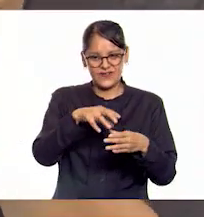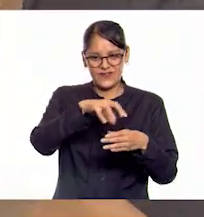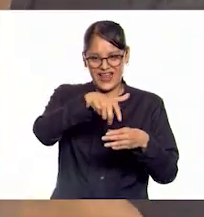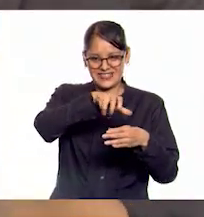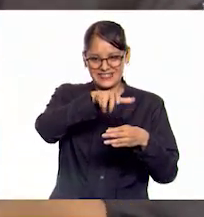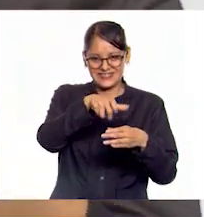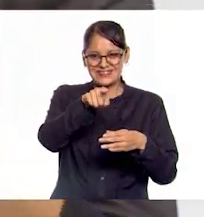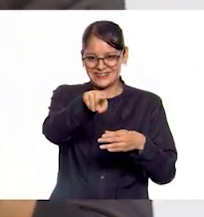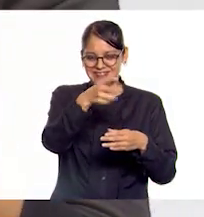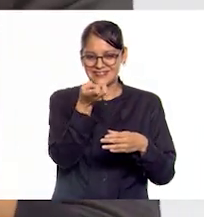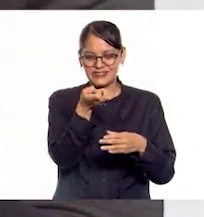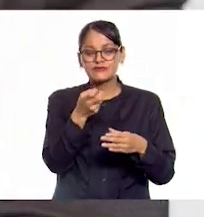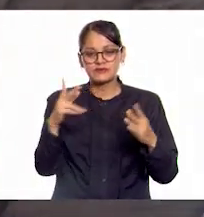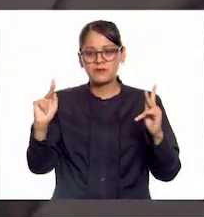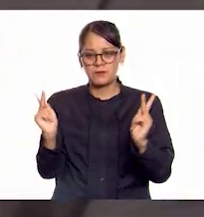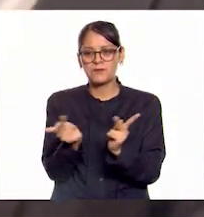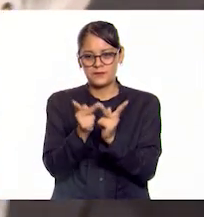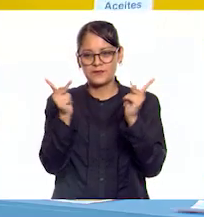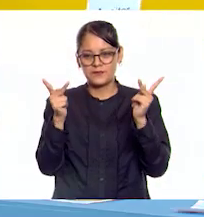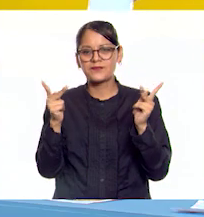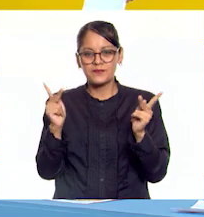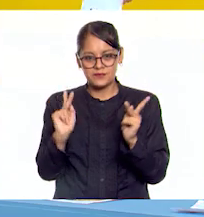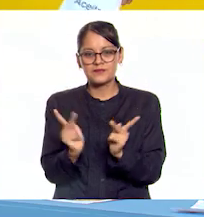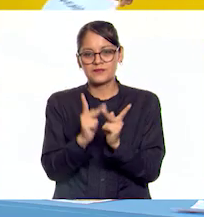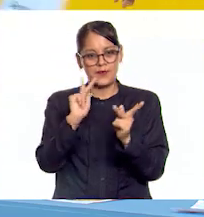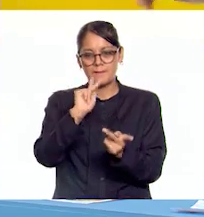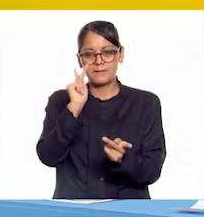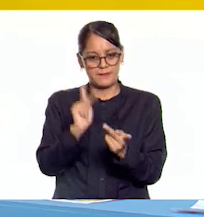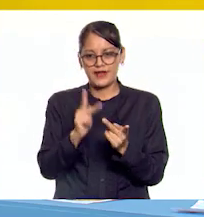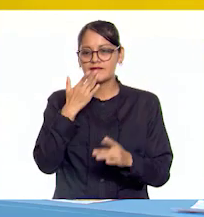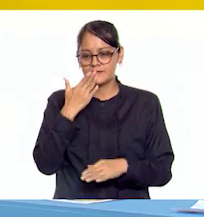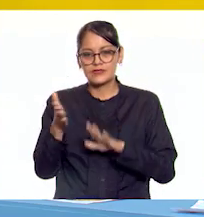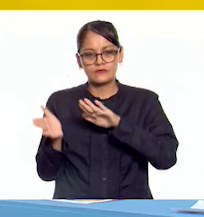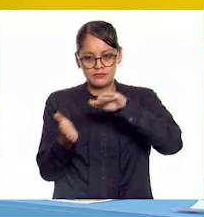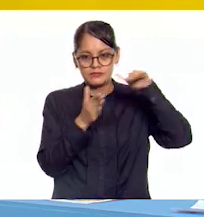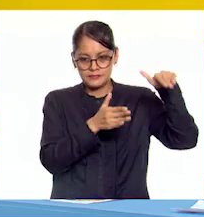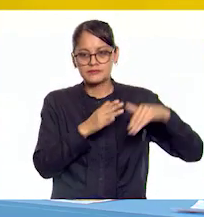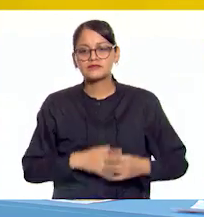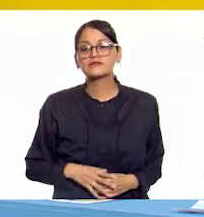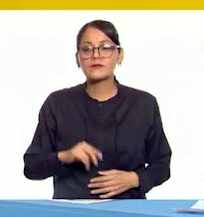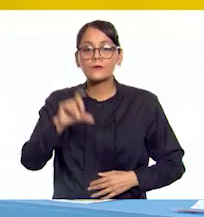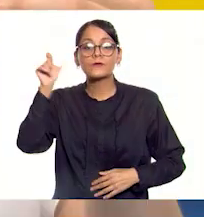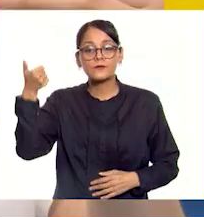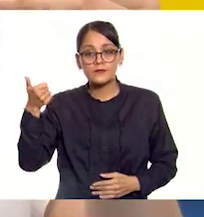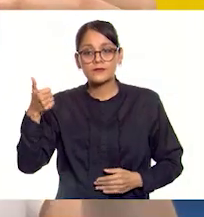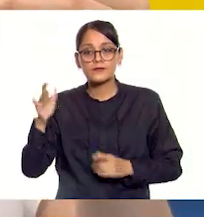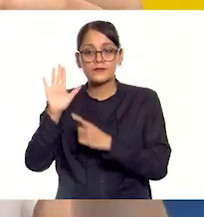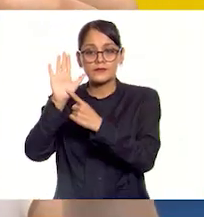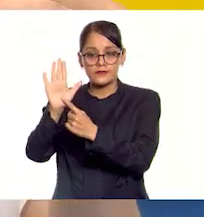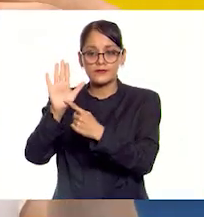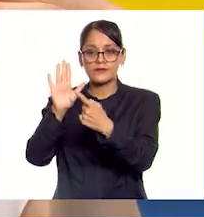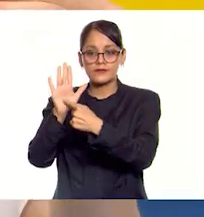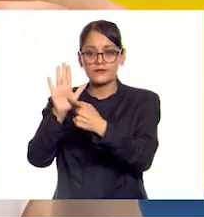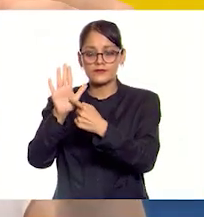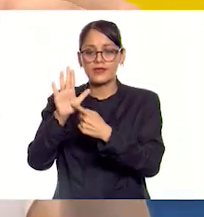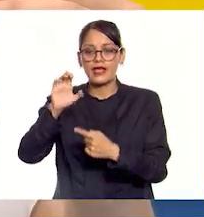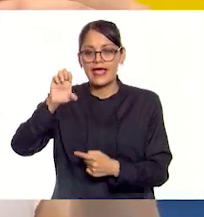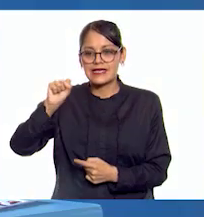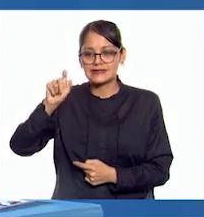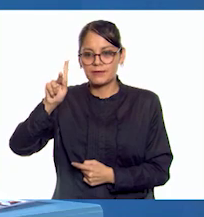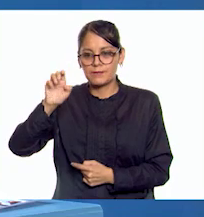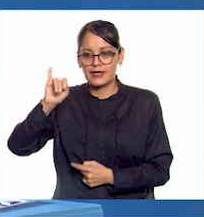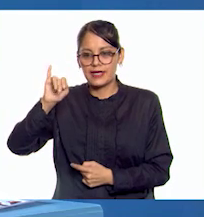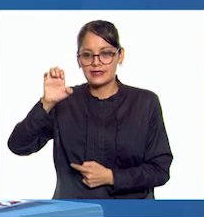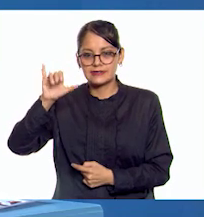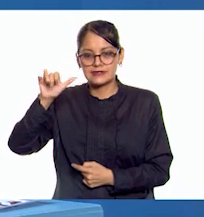este lado. Claro, esta es la pareja. Perfecto, muy bien. La siguiente es la de especias.